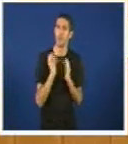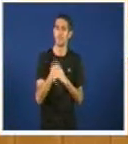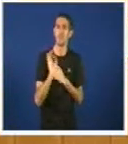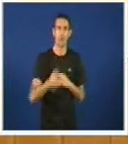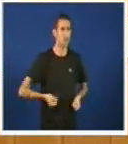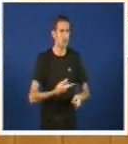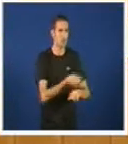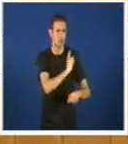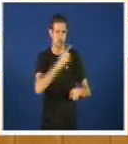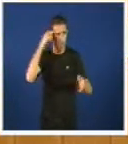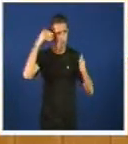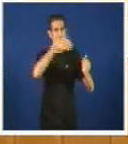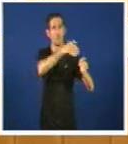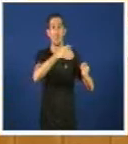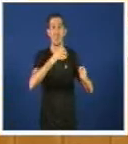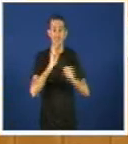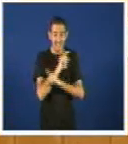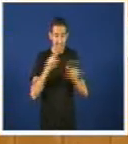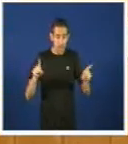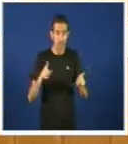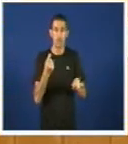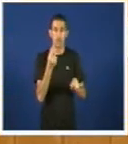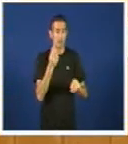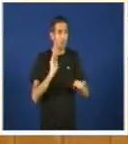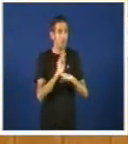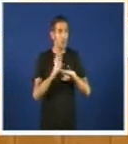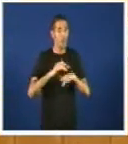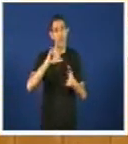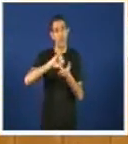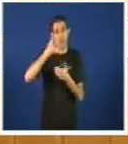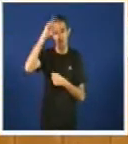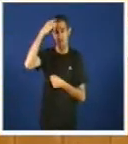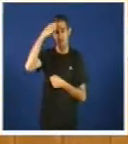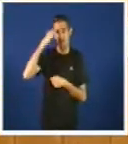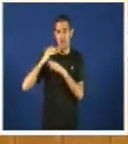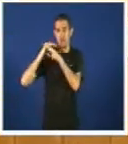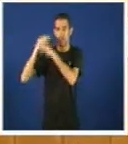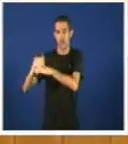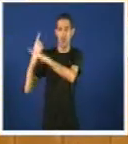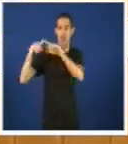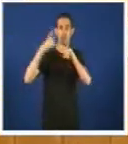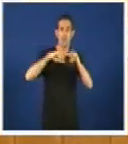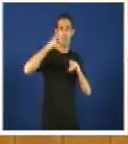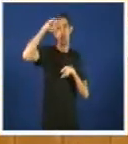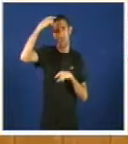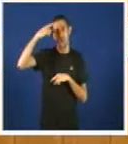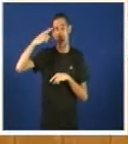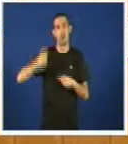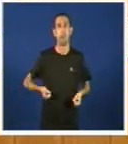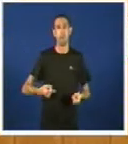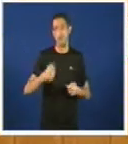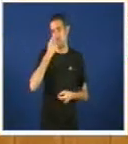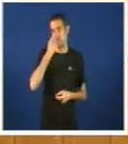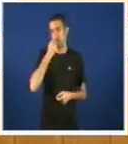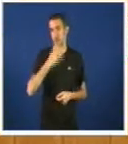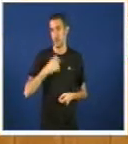no que estamos se destinen máis cartos á cidade da cultura que todas as industrias culturais que se destinen máis cartos á cidade da cultura